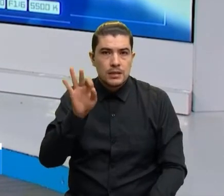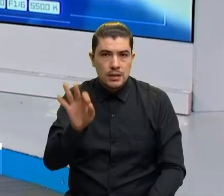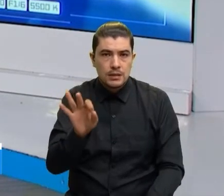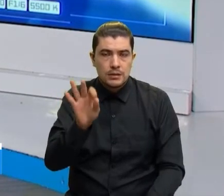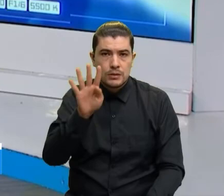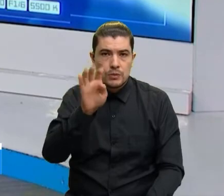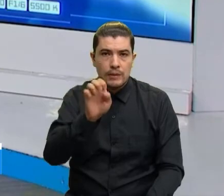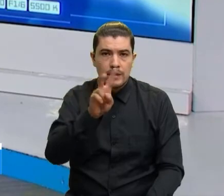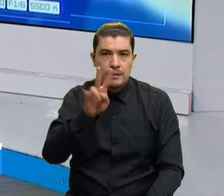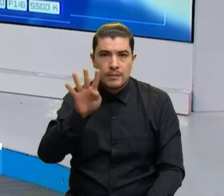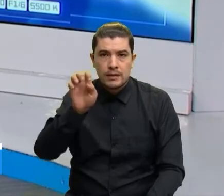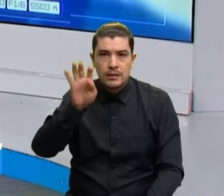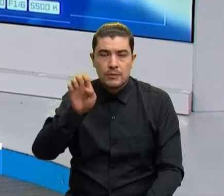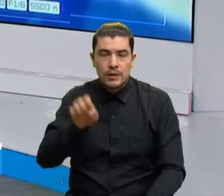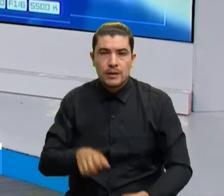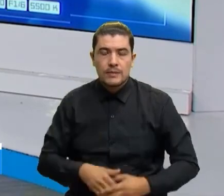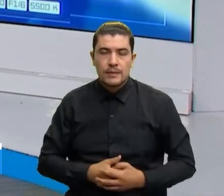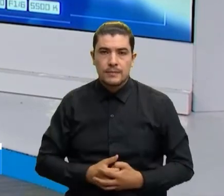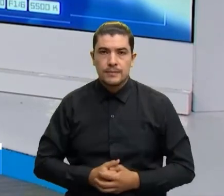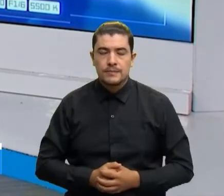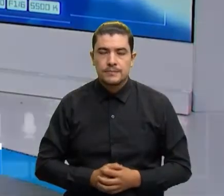Continúen con más de Oriente Noticias. Gracias.